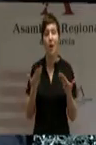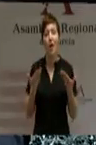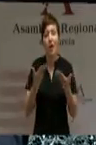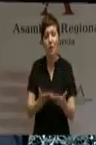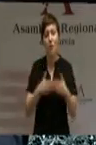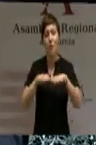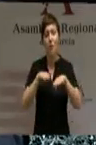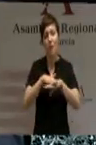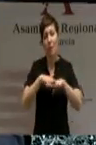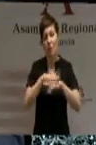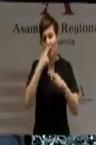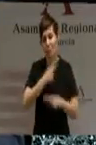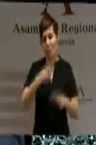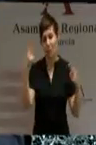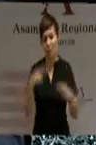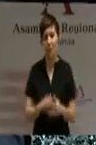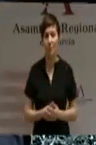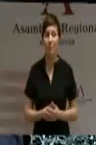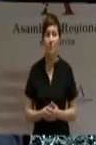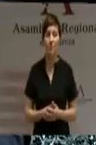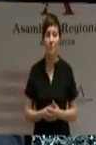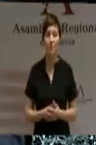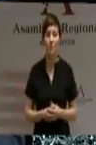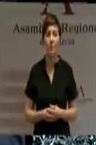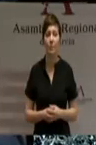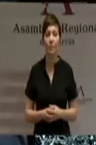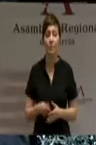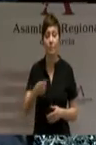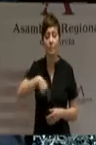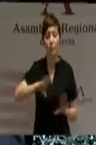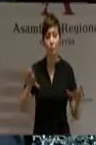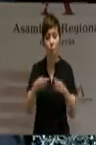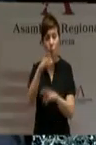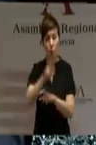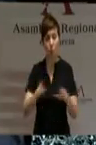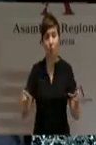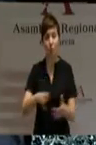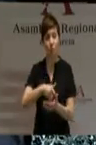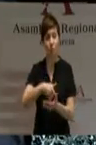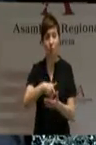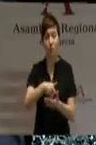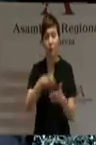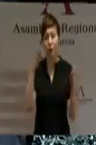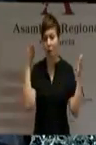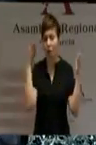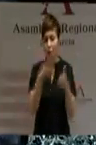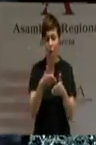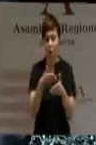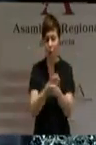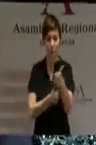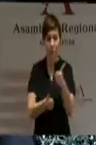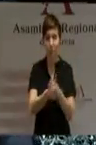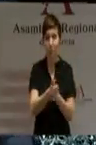públicas. Ellas son nuestro objetivo y el bienestar de todos los ciudadanos el centro